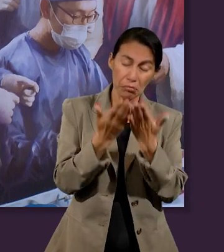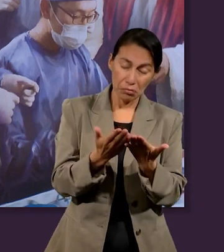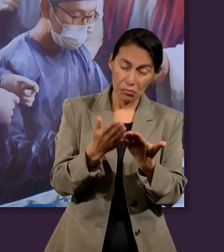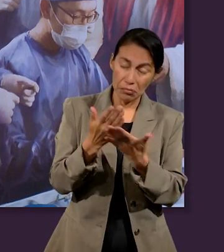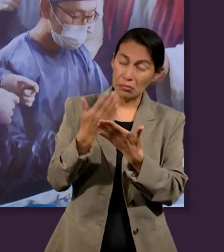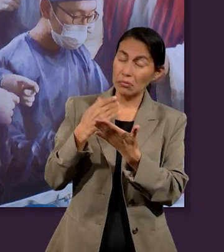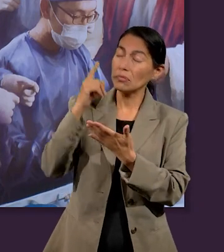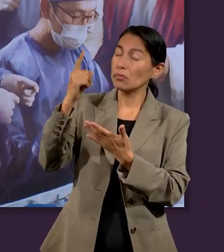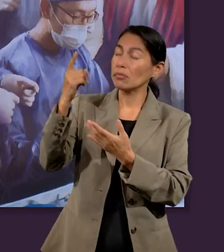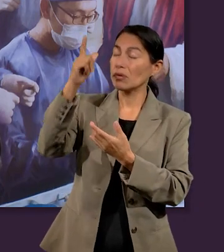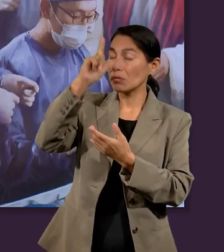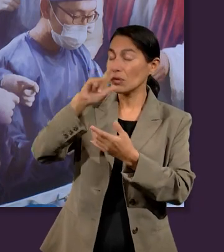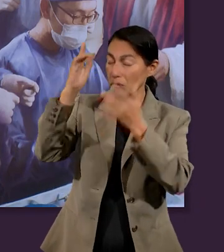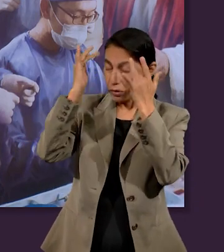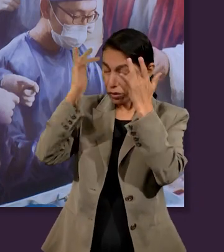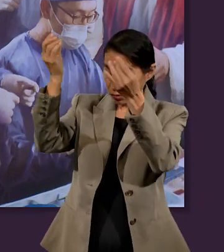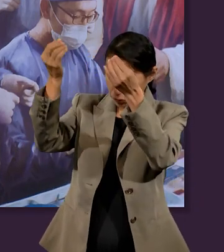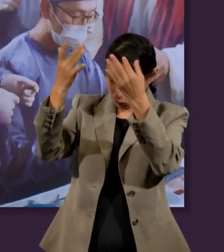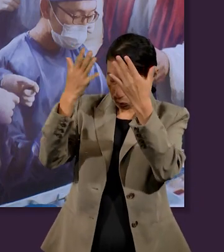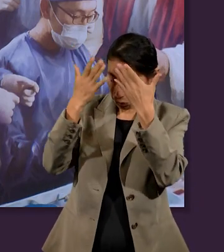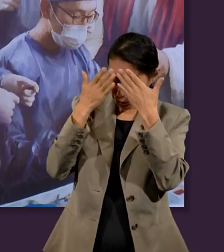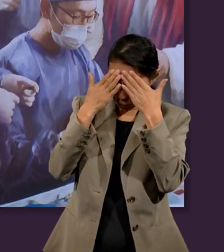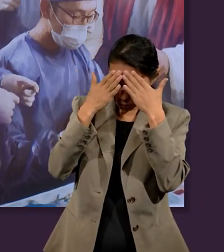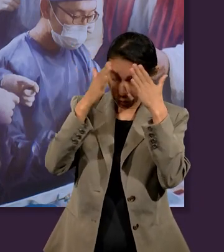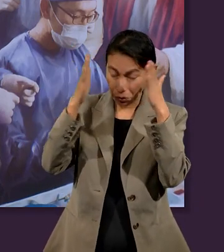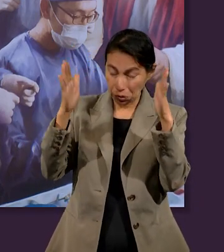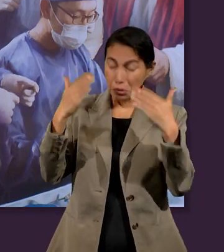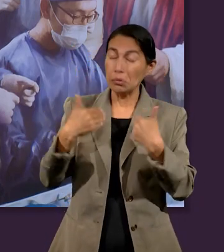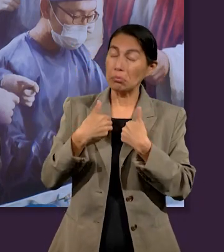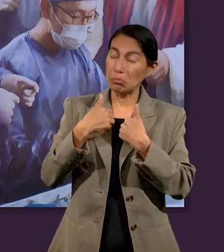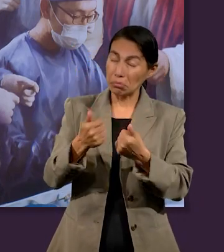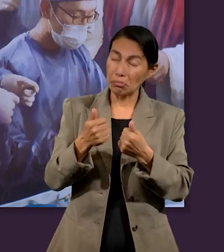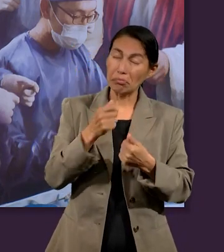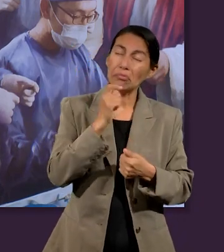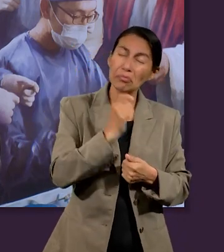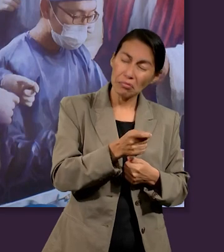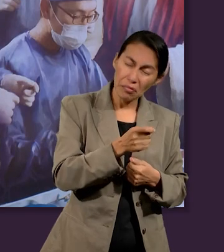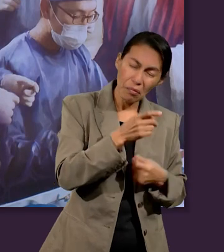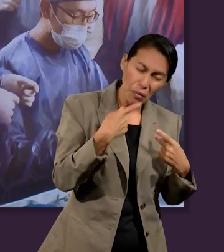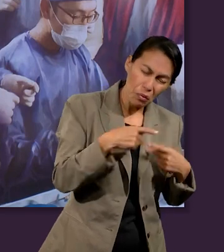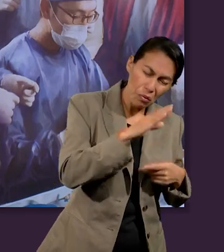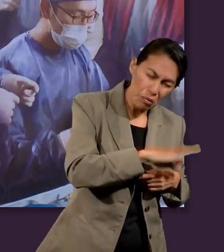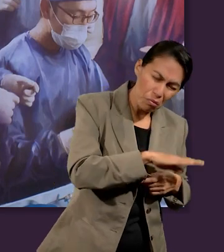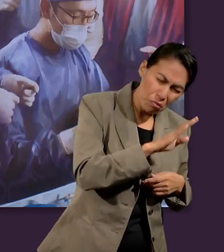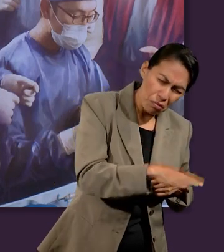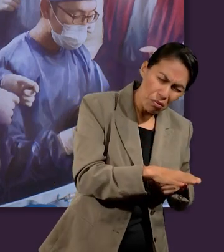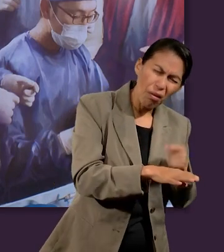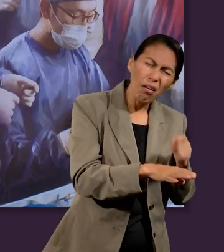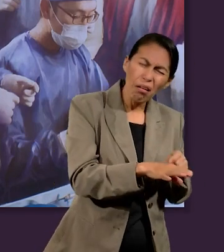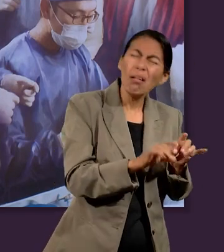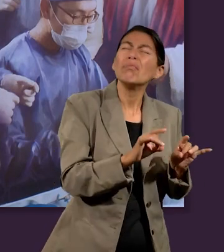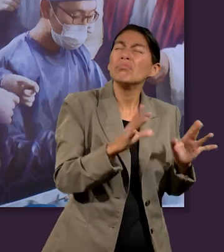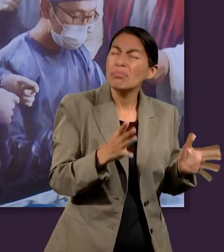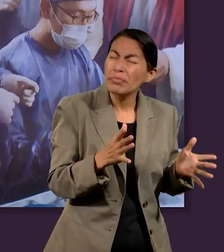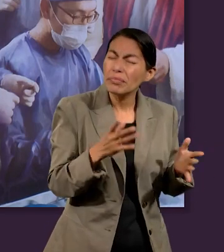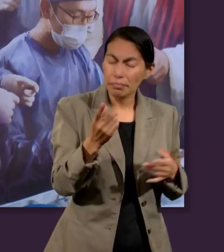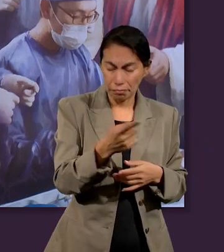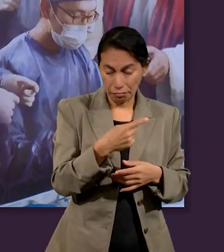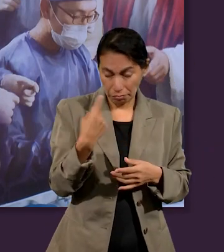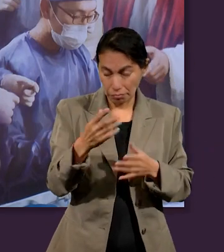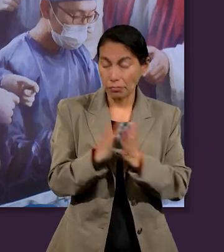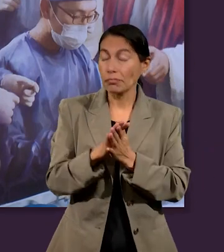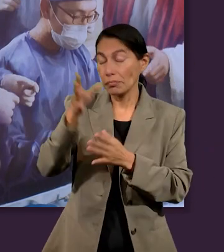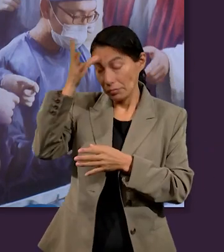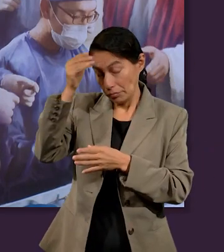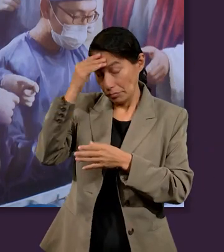Necesitamos de su sabiduría, de su guía para entender bien sobre el estado de los muertos. Te encomiendo a cada